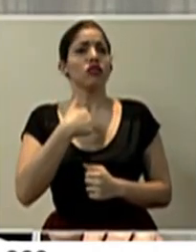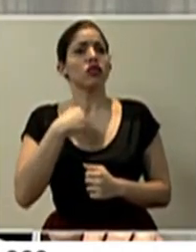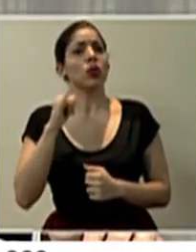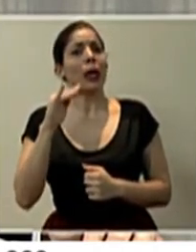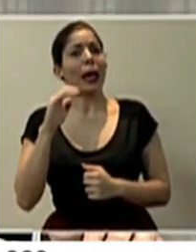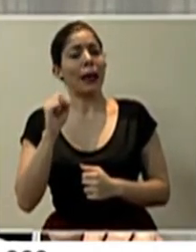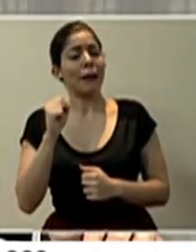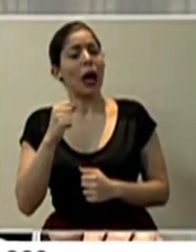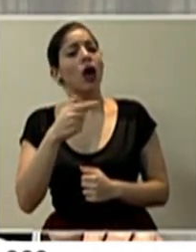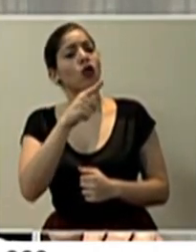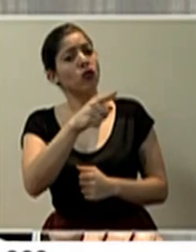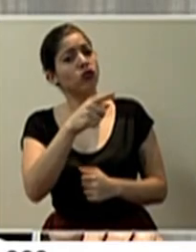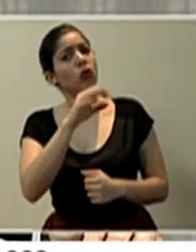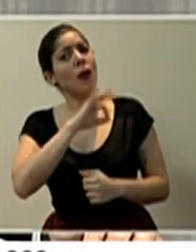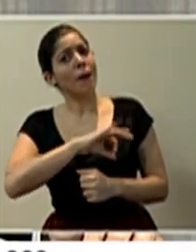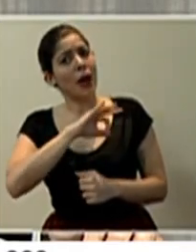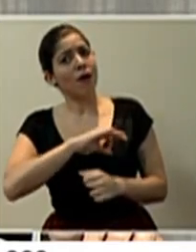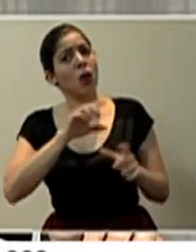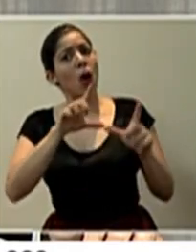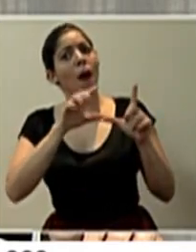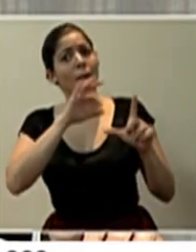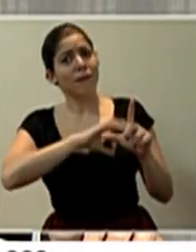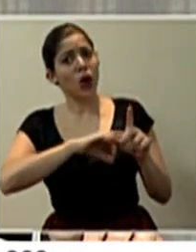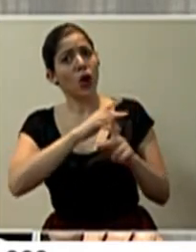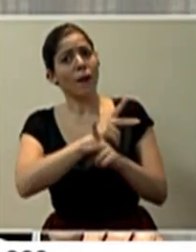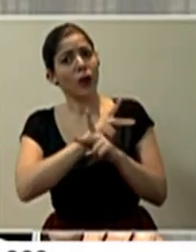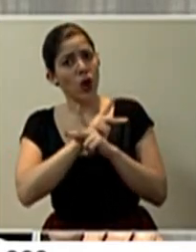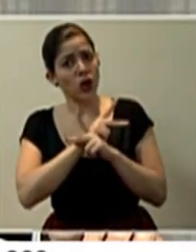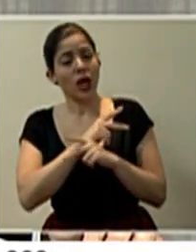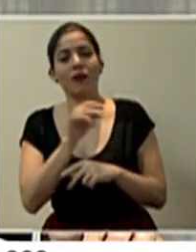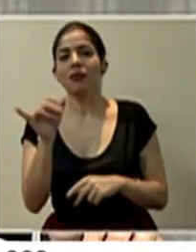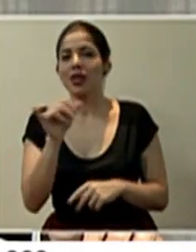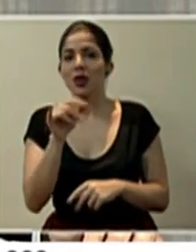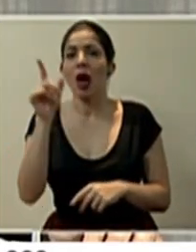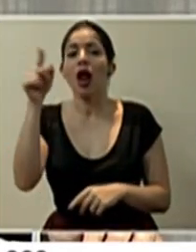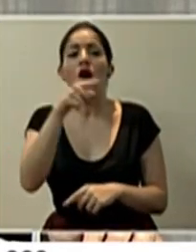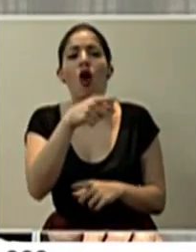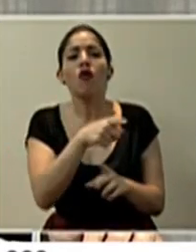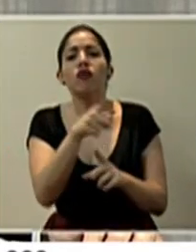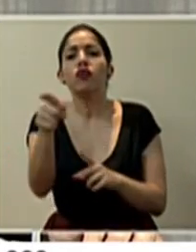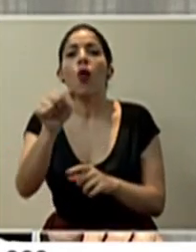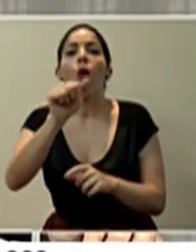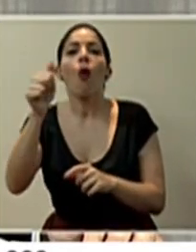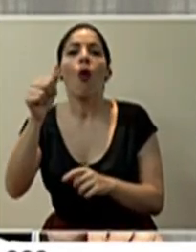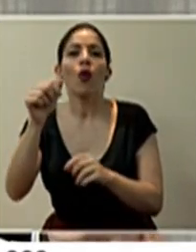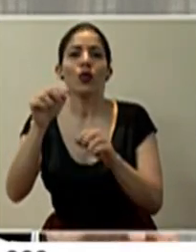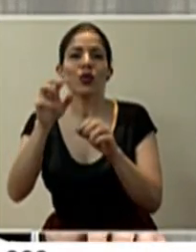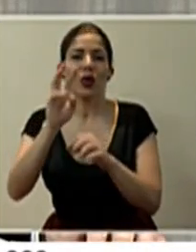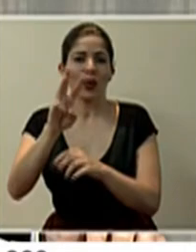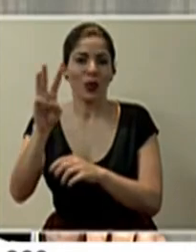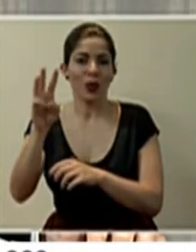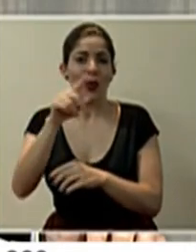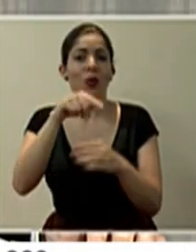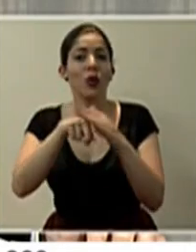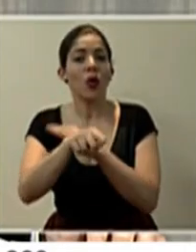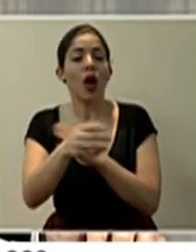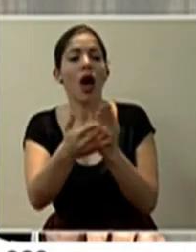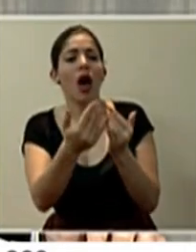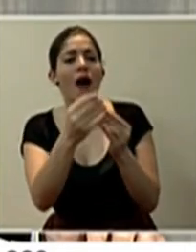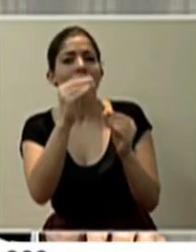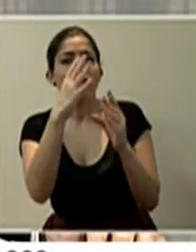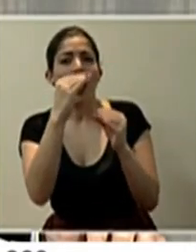dicen que son beneficiarios del bono proteger, igual los direccionan a un link, igual le piden todos los datos, igual le sacan